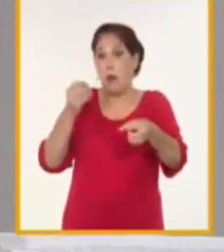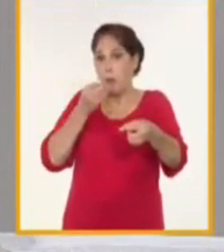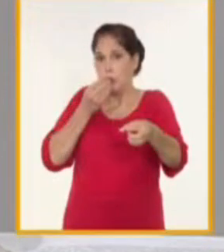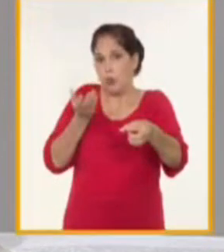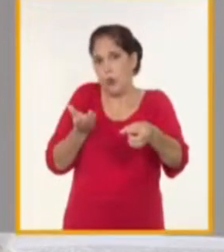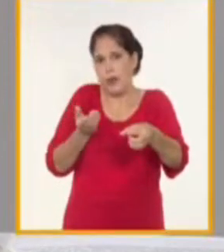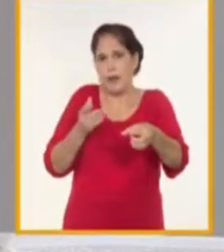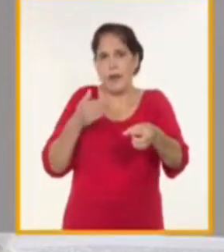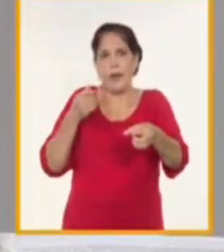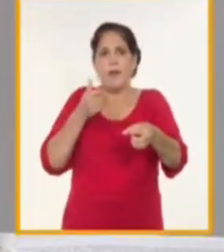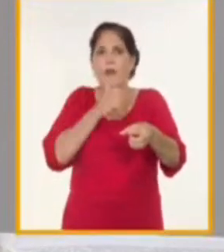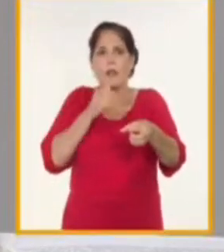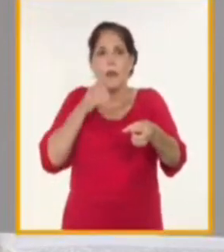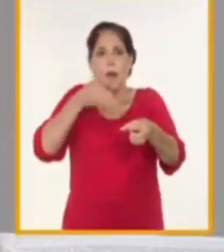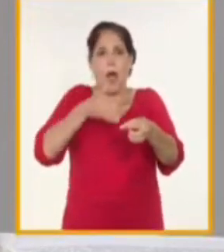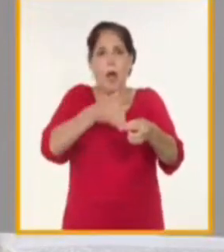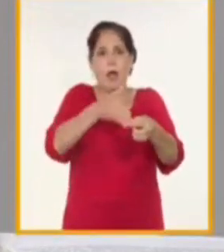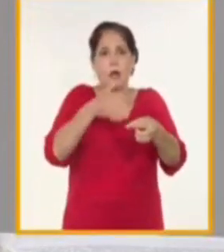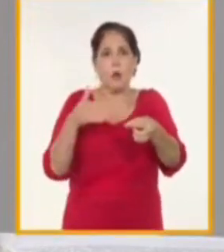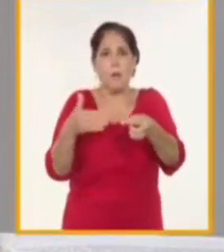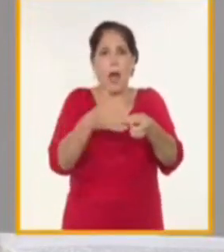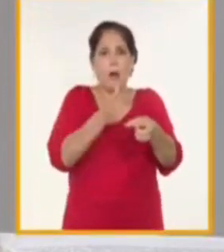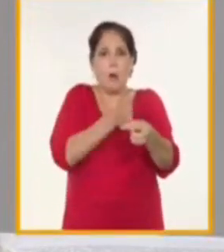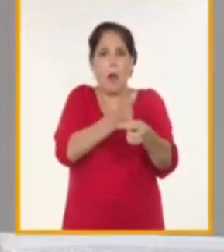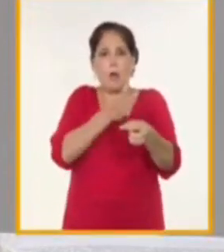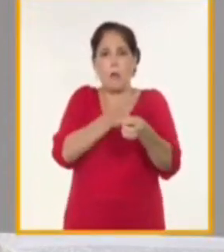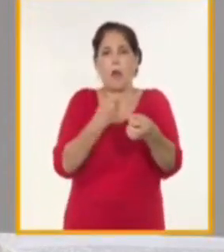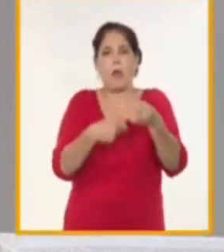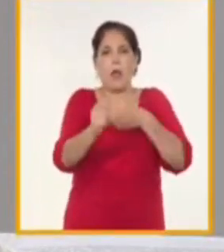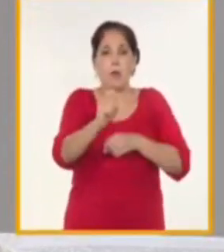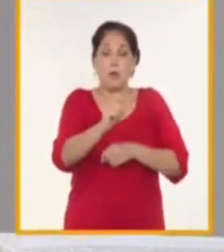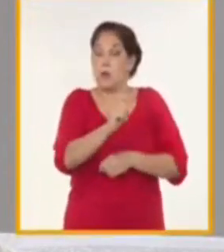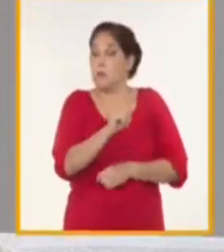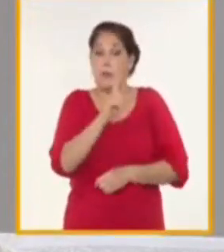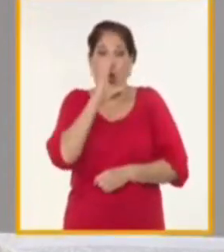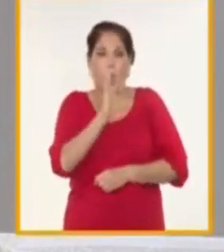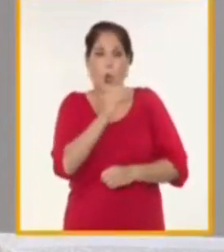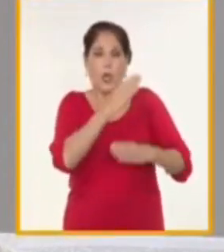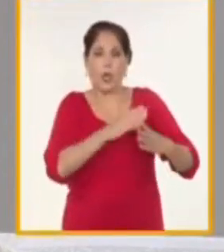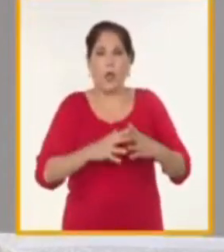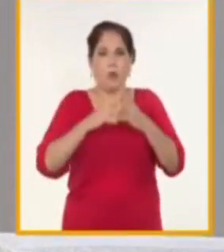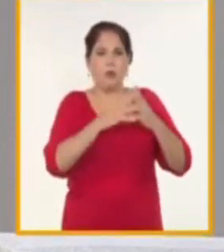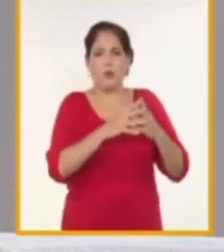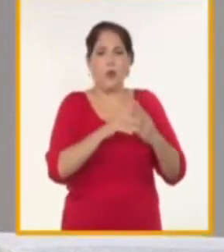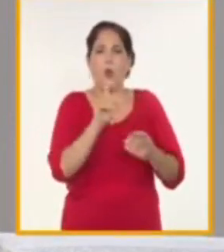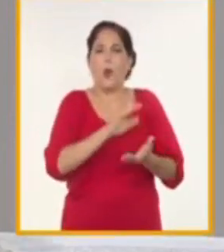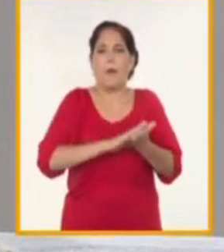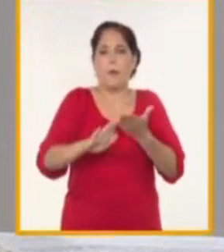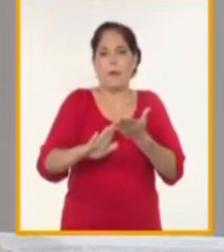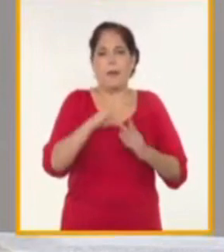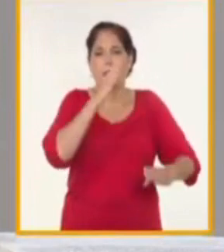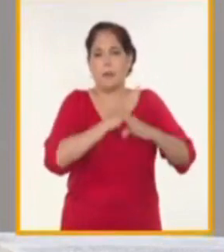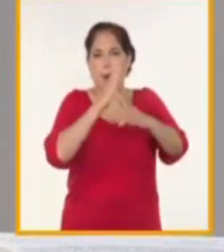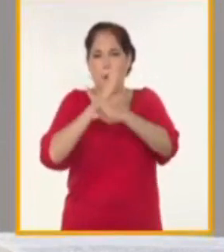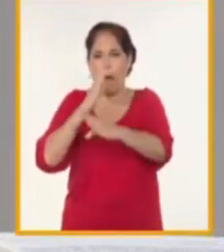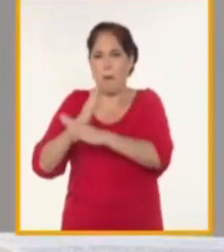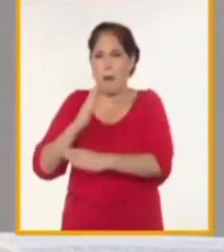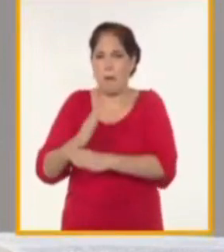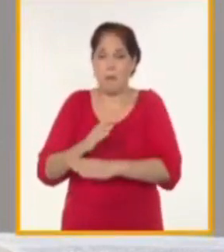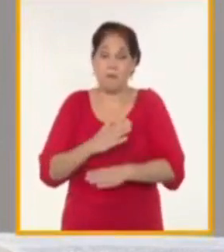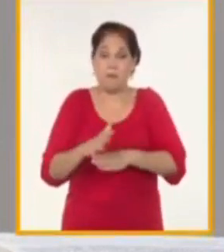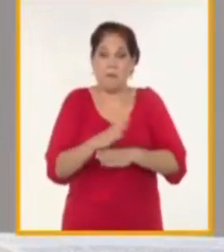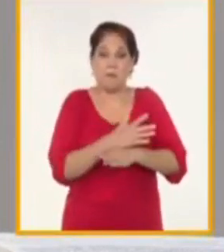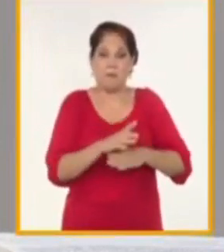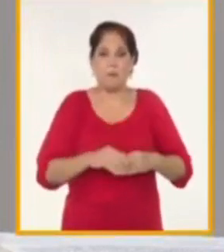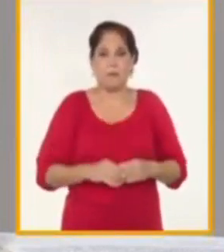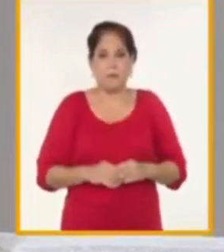entonces tratar de limitar la capacidad operacional del sector portuario cubano y del puerto